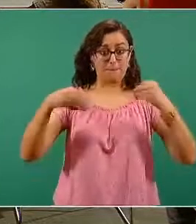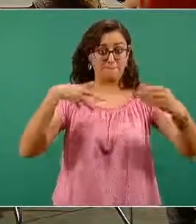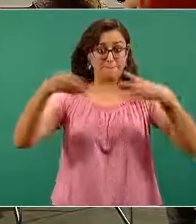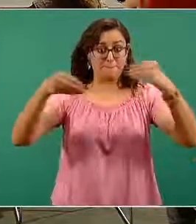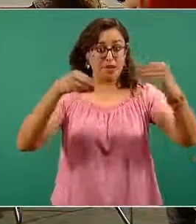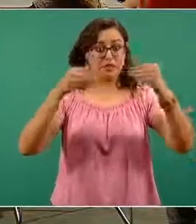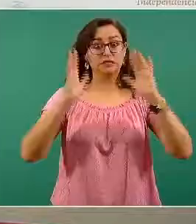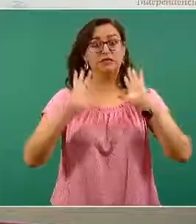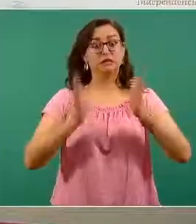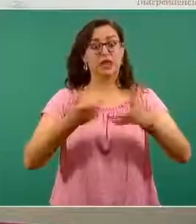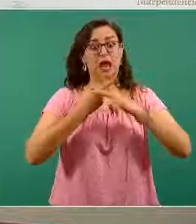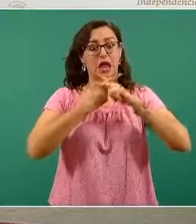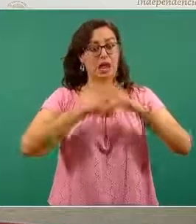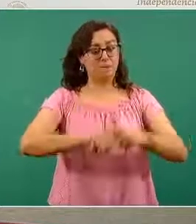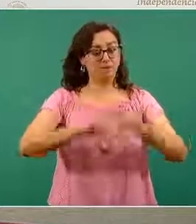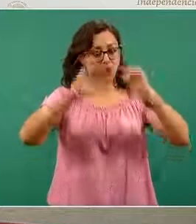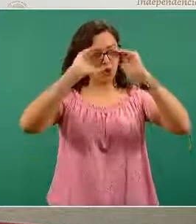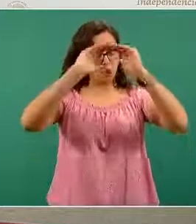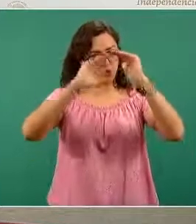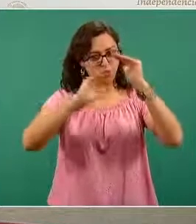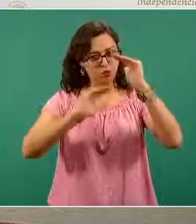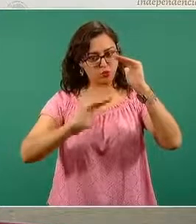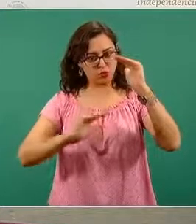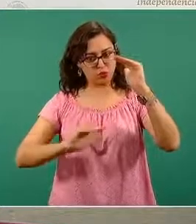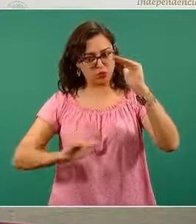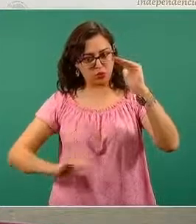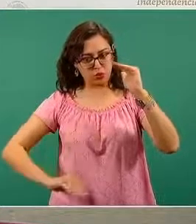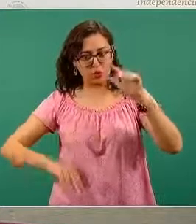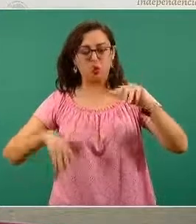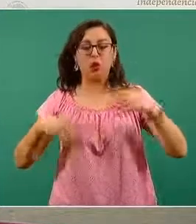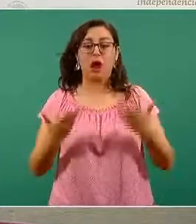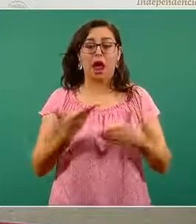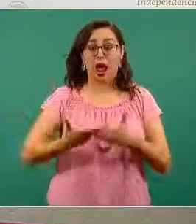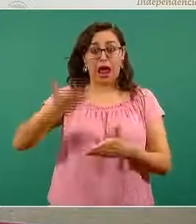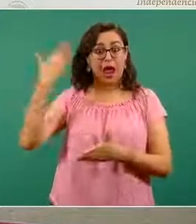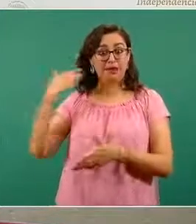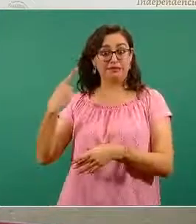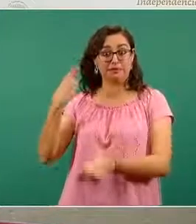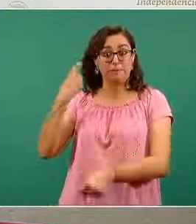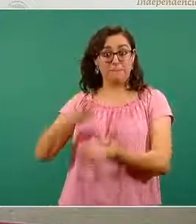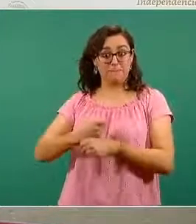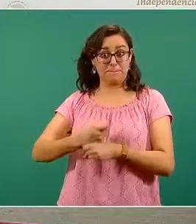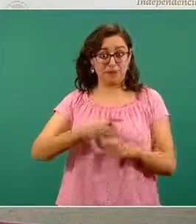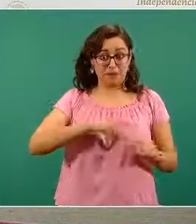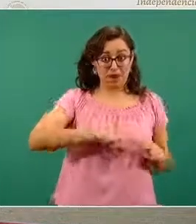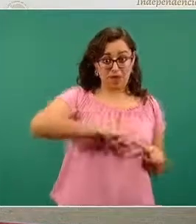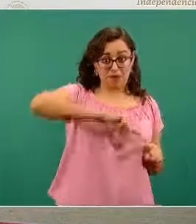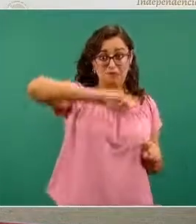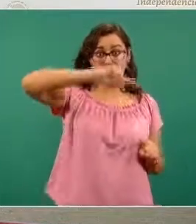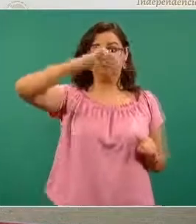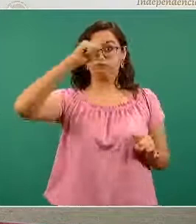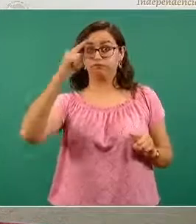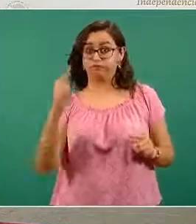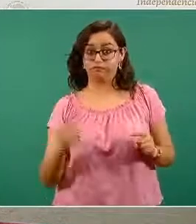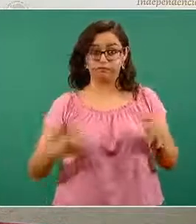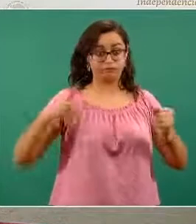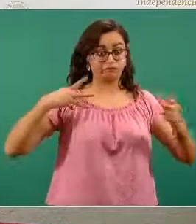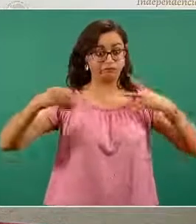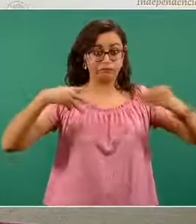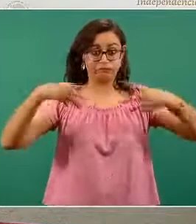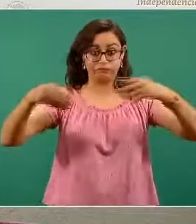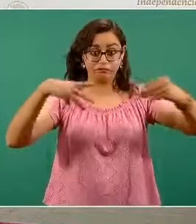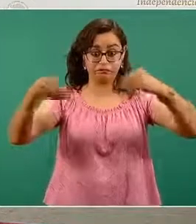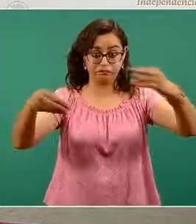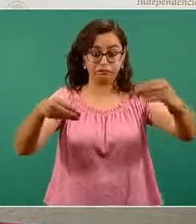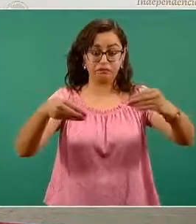más franco y más rápido que el descenso que hubo en la primera ola que tuvimos el